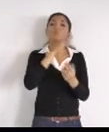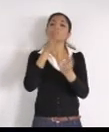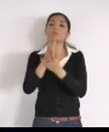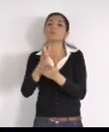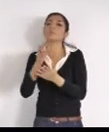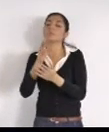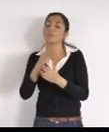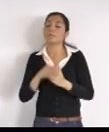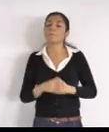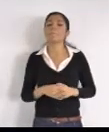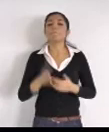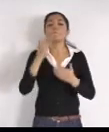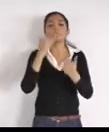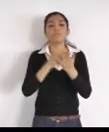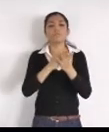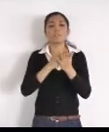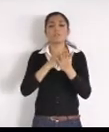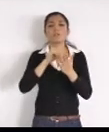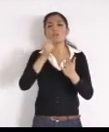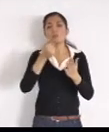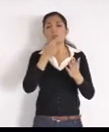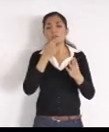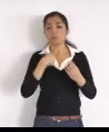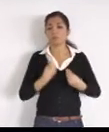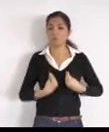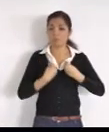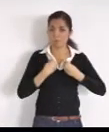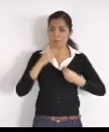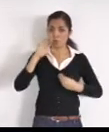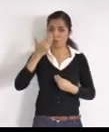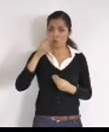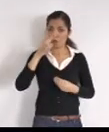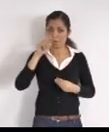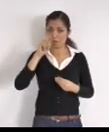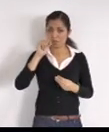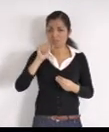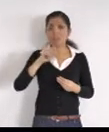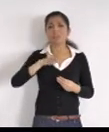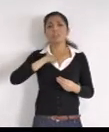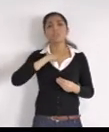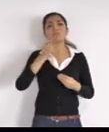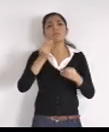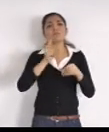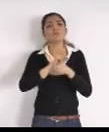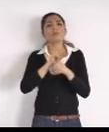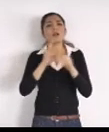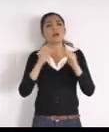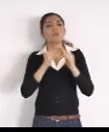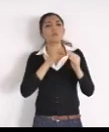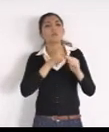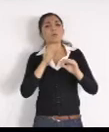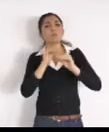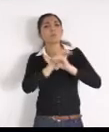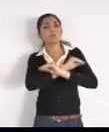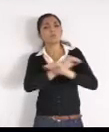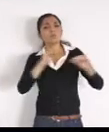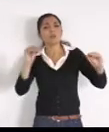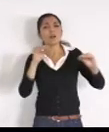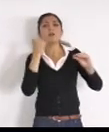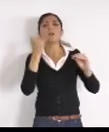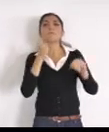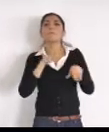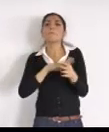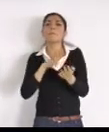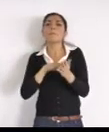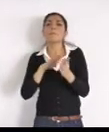y aquí tenemos, el problema, de muchas casas solas, desvalijadas, cada vez, hay más, eso provoca, mucha suciedad, mal aspecto, y otros problemas, mi